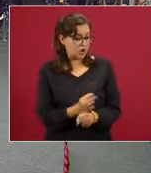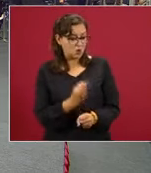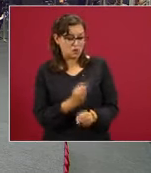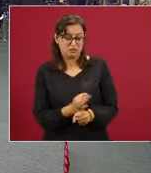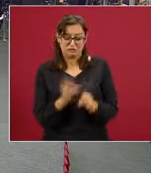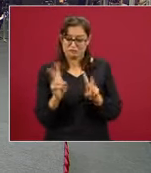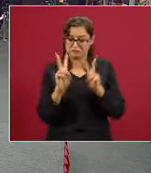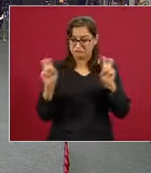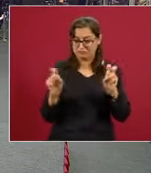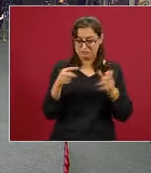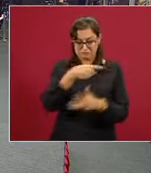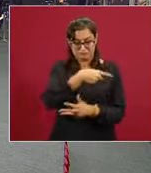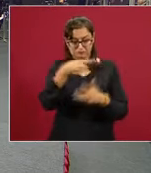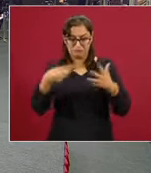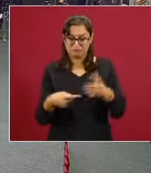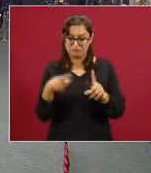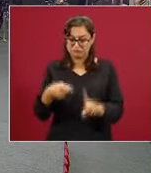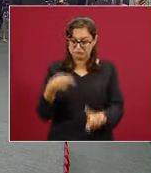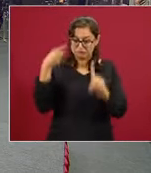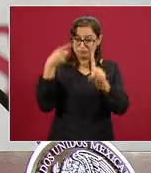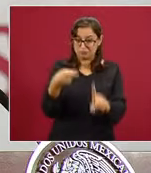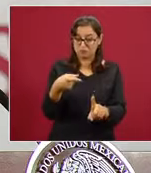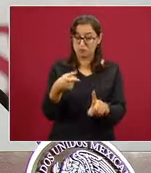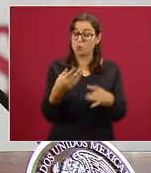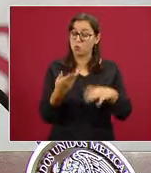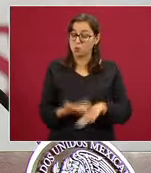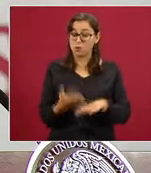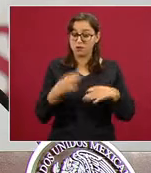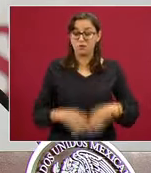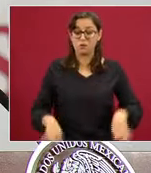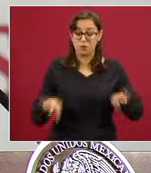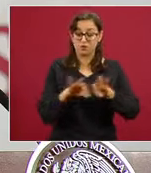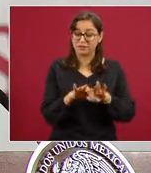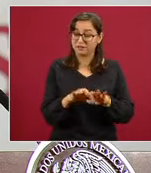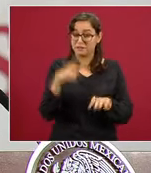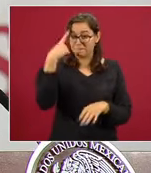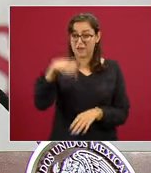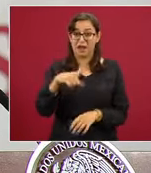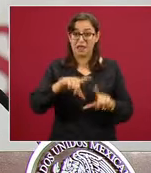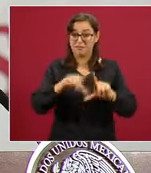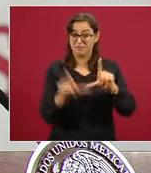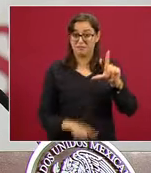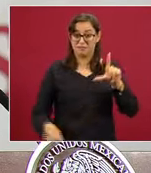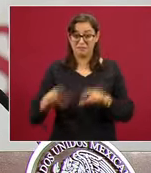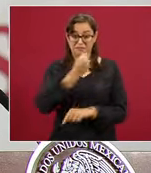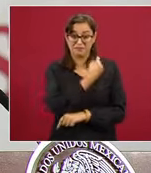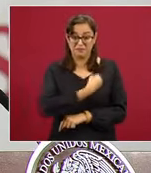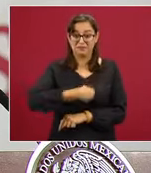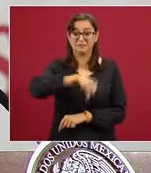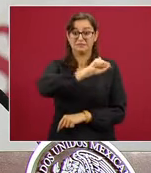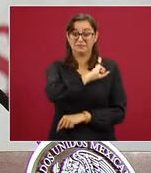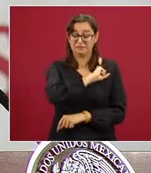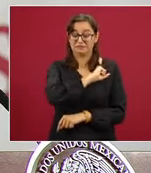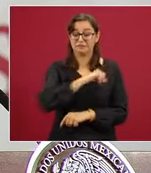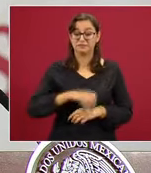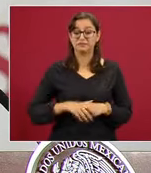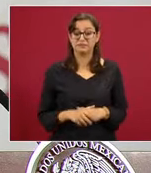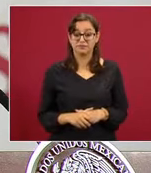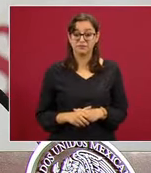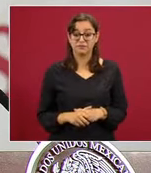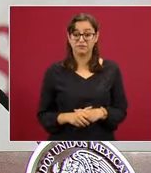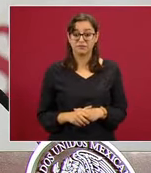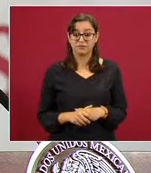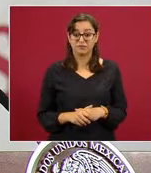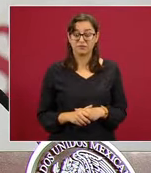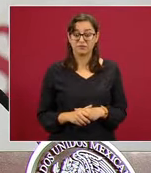lo que concierne a la salud de nuestro país. En general, eso que